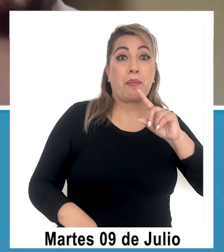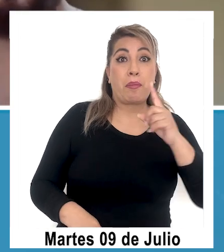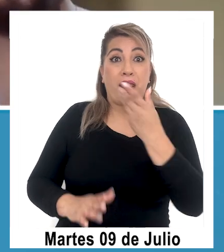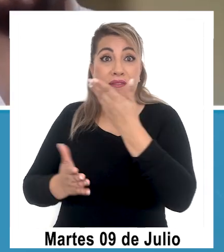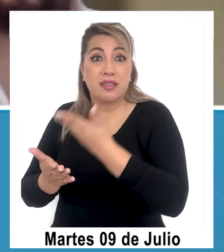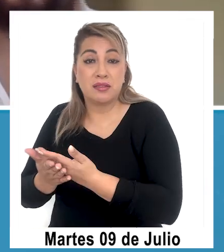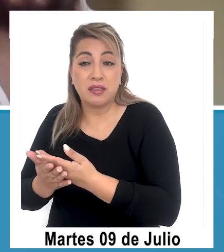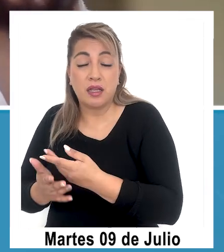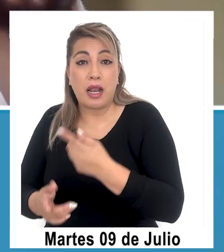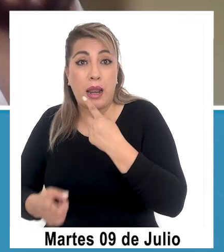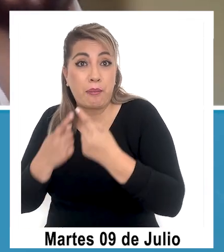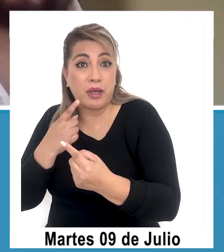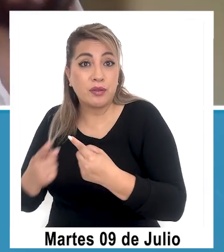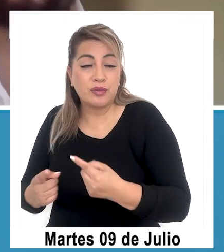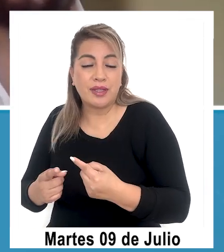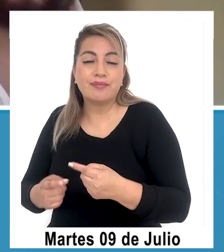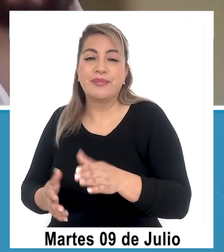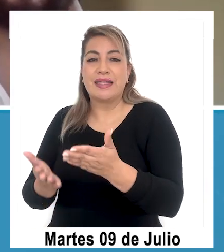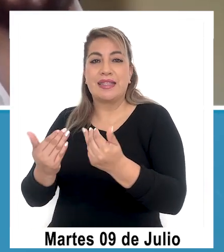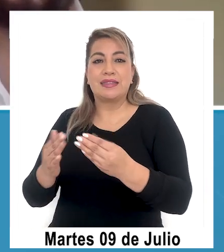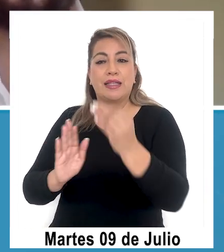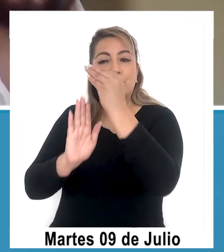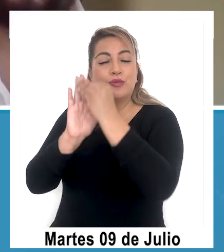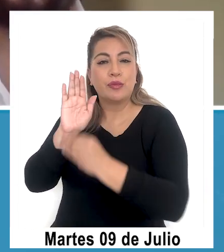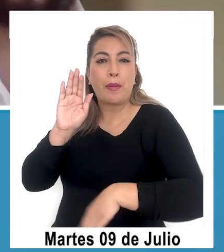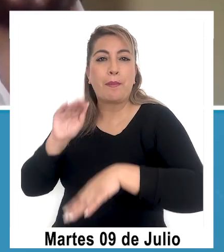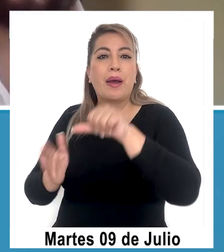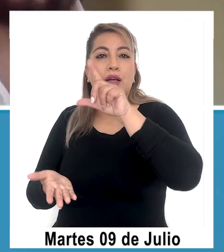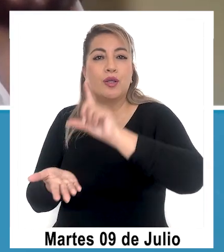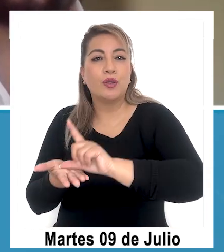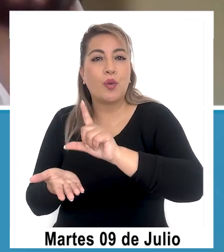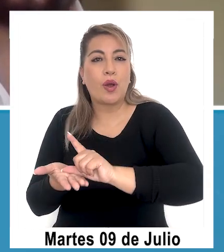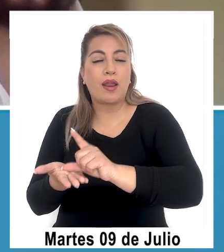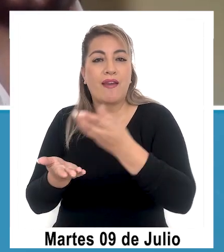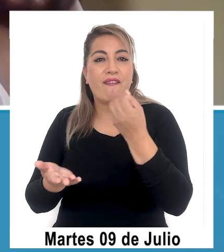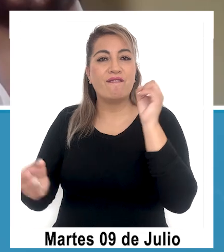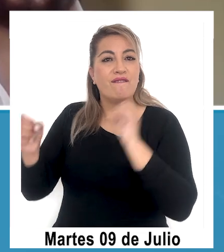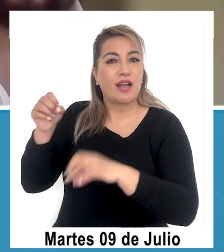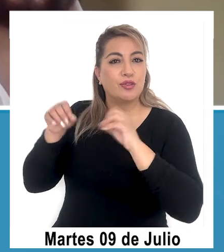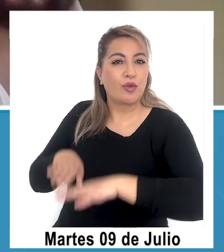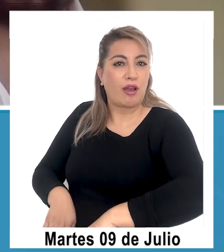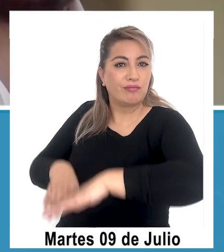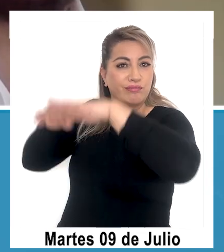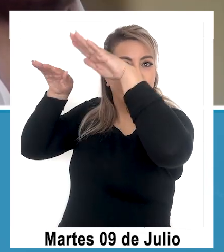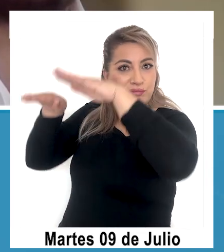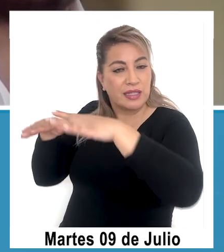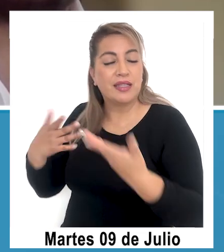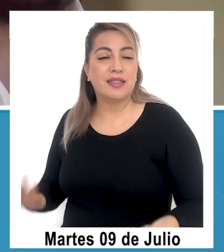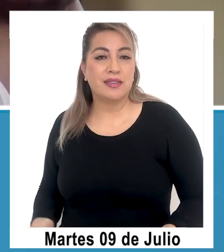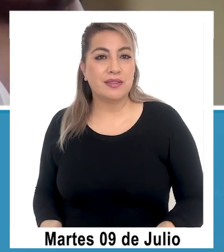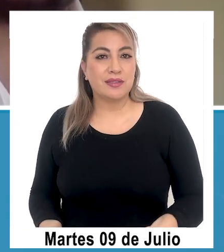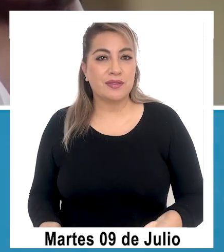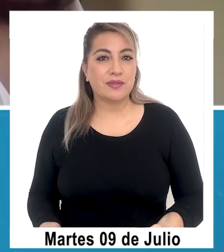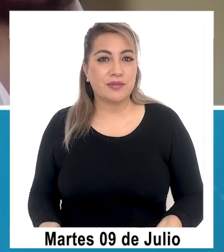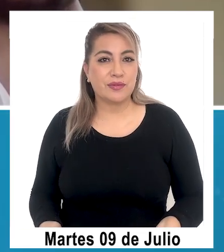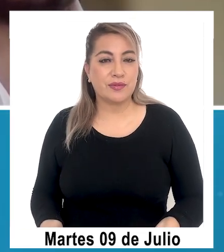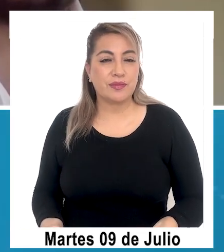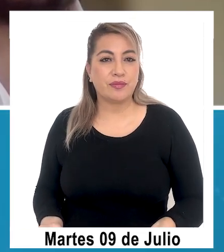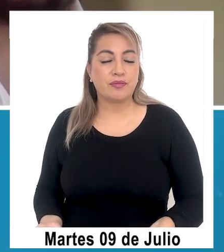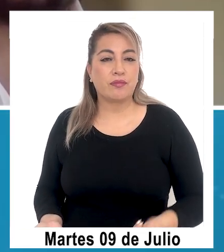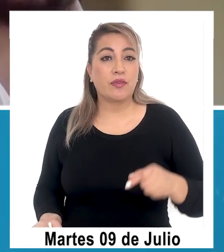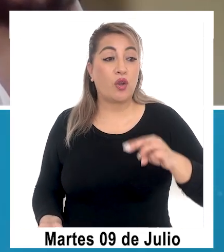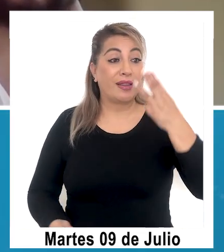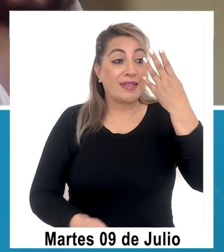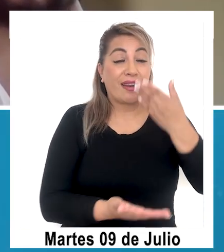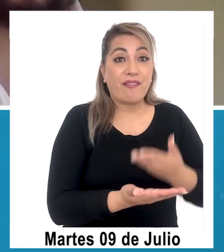dominaba todo lo que significa la necesidad de incorporar más centros de, digamos, de acopio de residuos, y por lo tanto, con